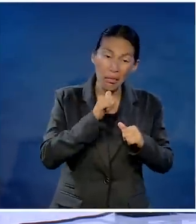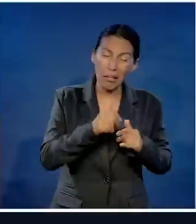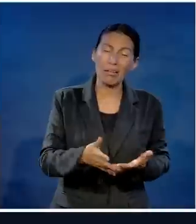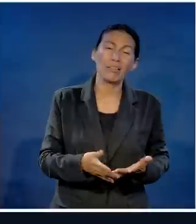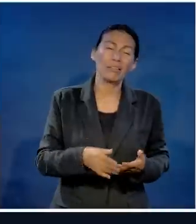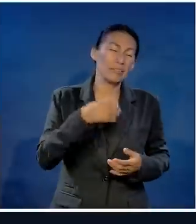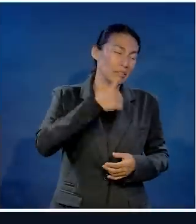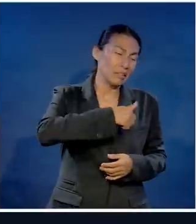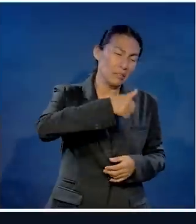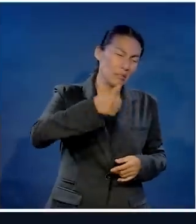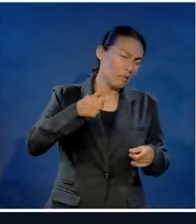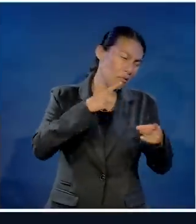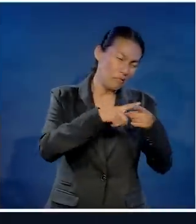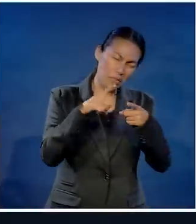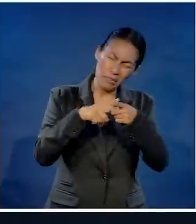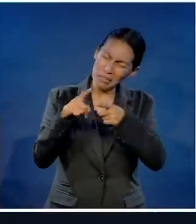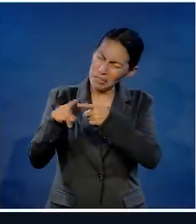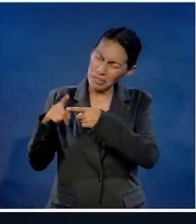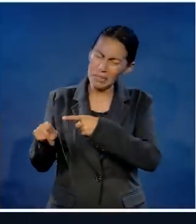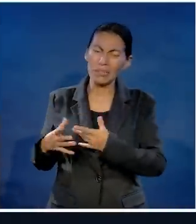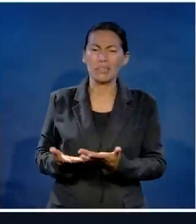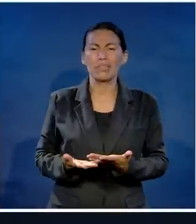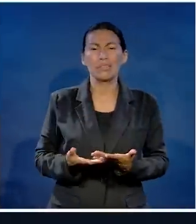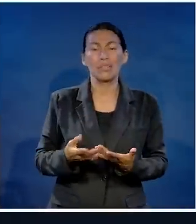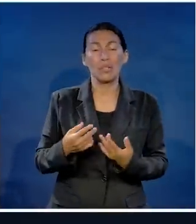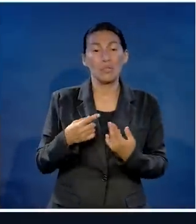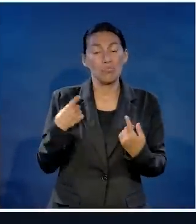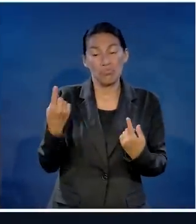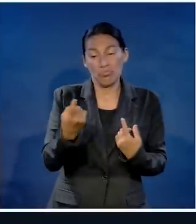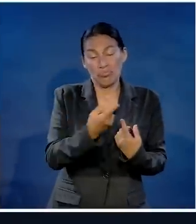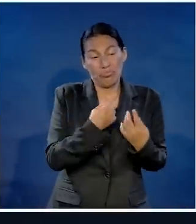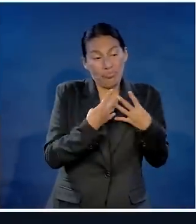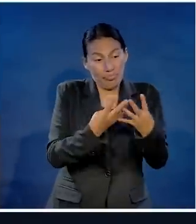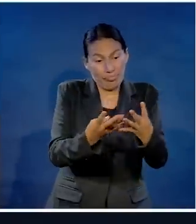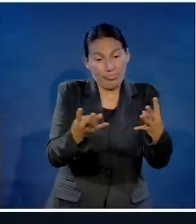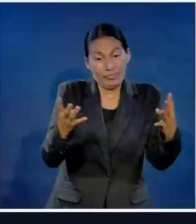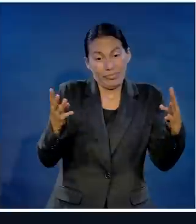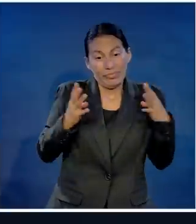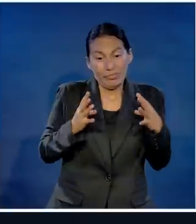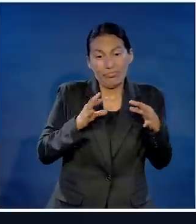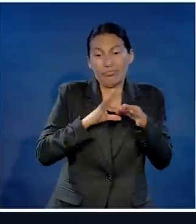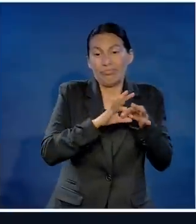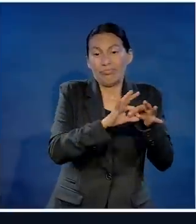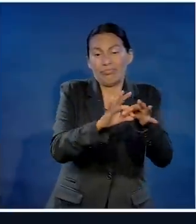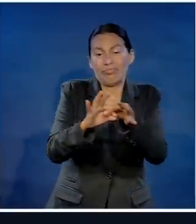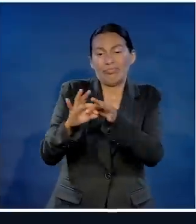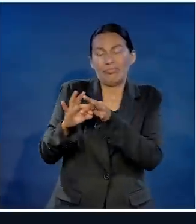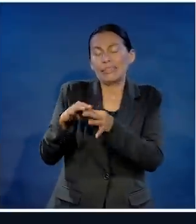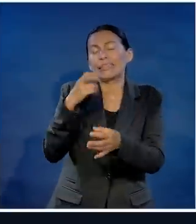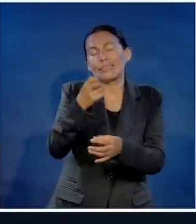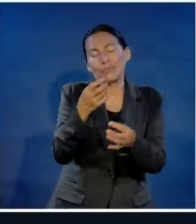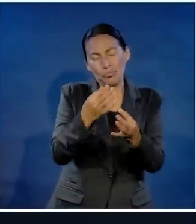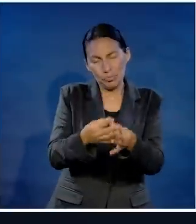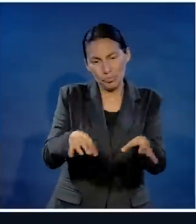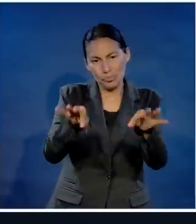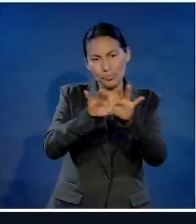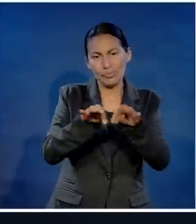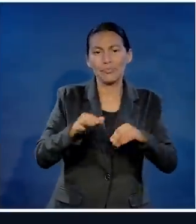fin, una gran cantidad de tragedias que vivimos todos los días tienen que ver con nuestras relaciones.